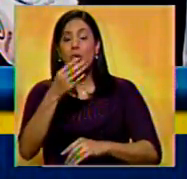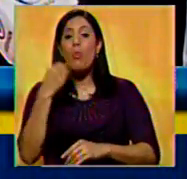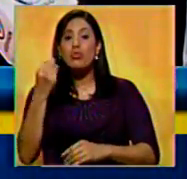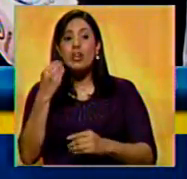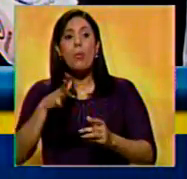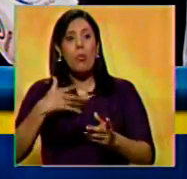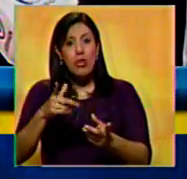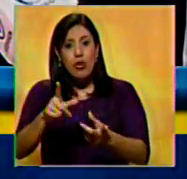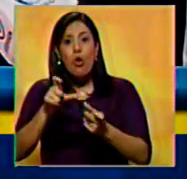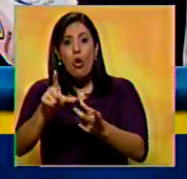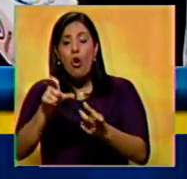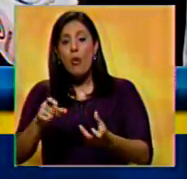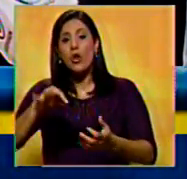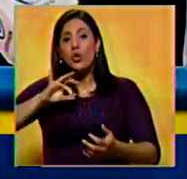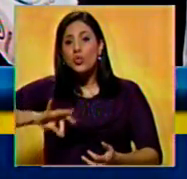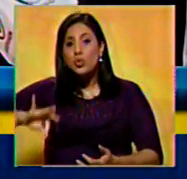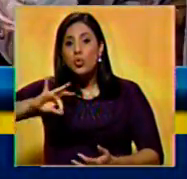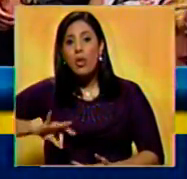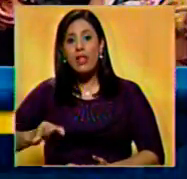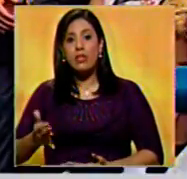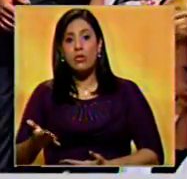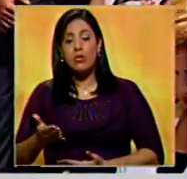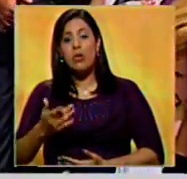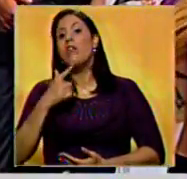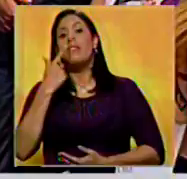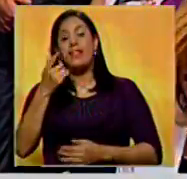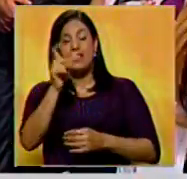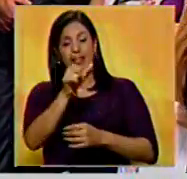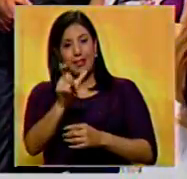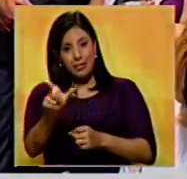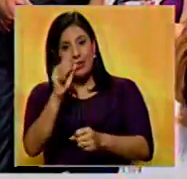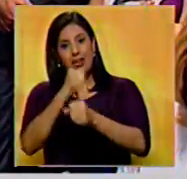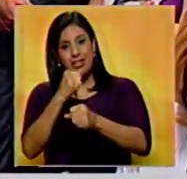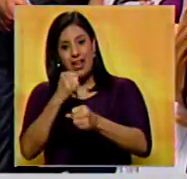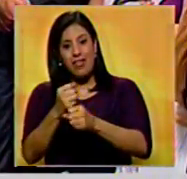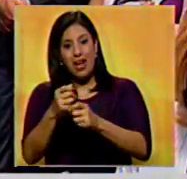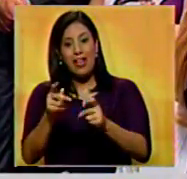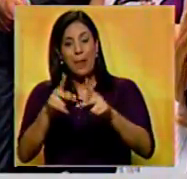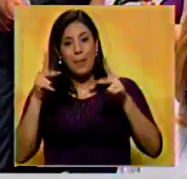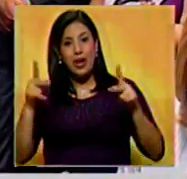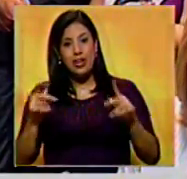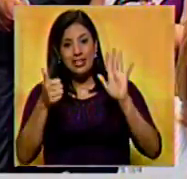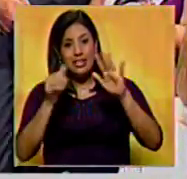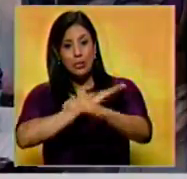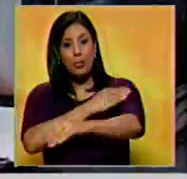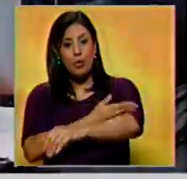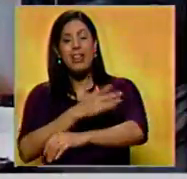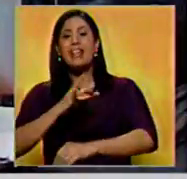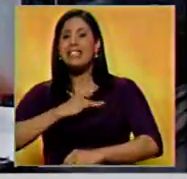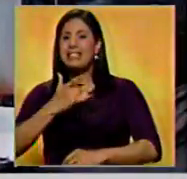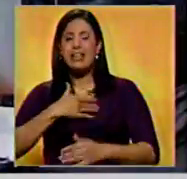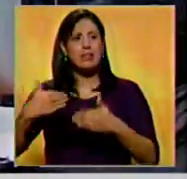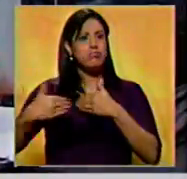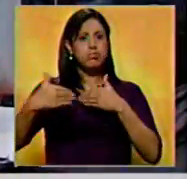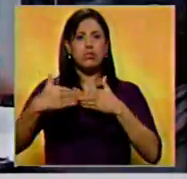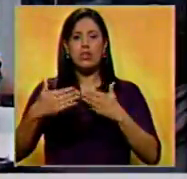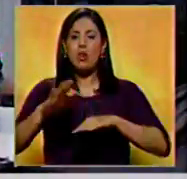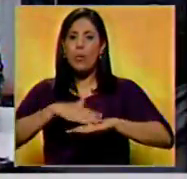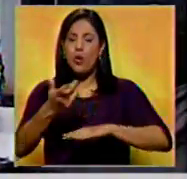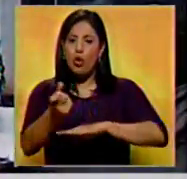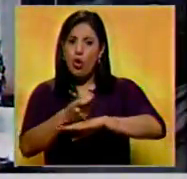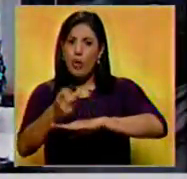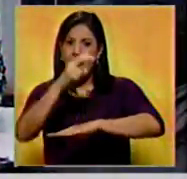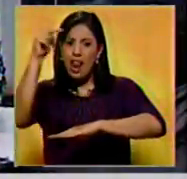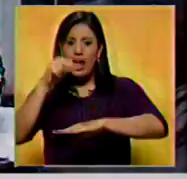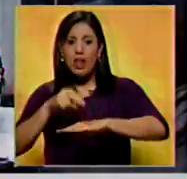puedan seguir cobrando su salario. Parte de los trabajadores del diario Sexto Poder dicen sentirse acosados por el